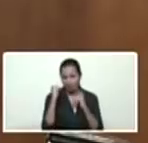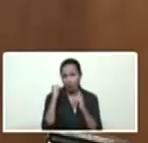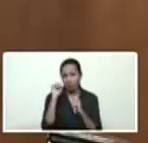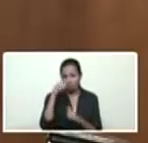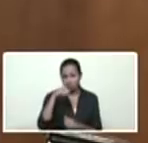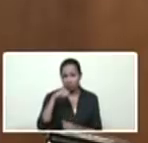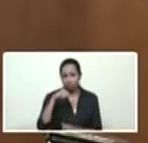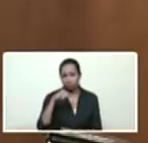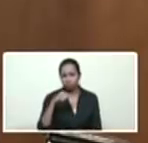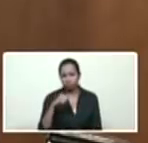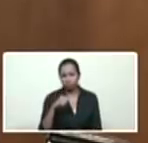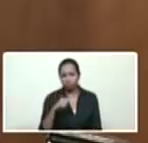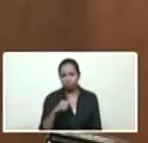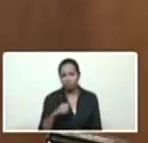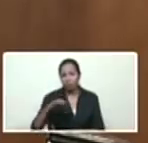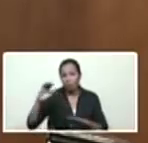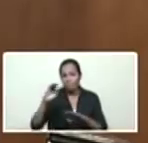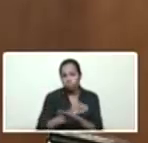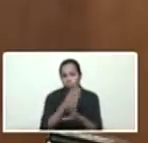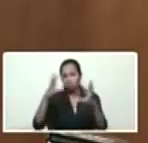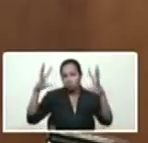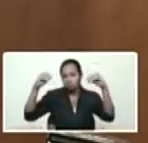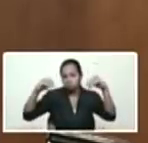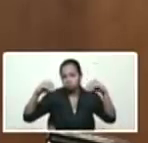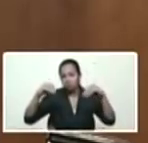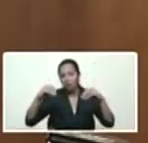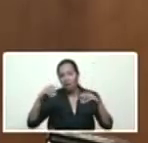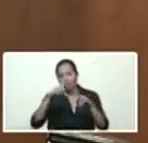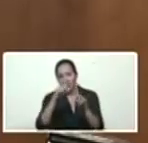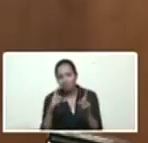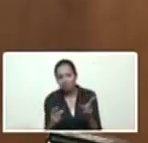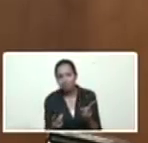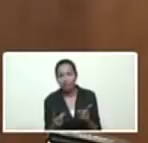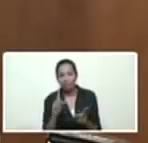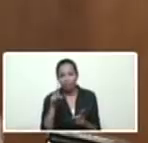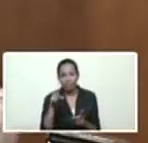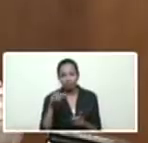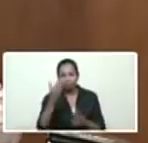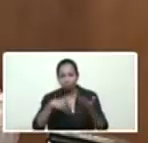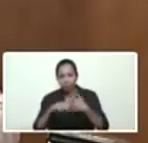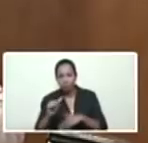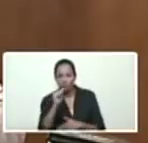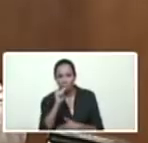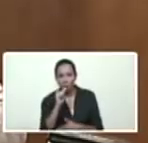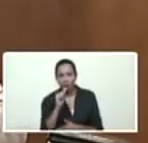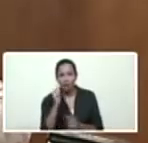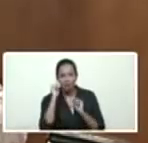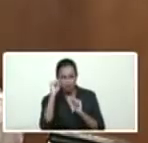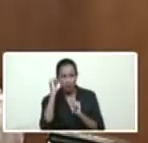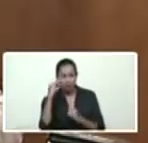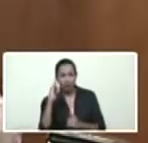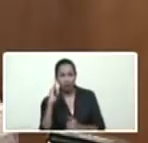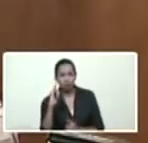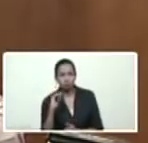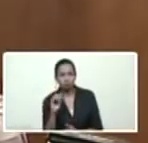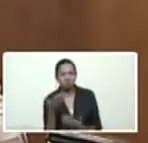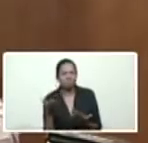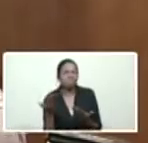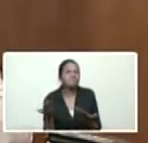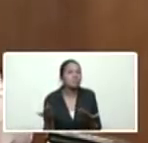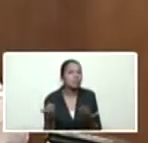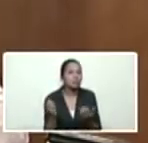sabotearon la electricidad, y con el sabotaje de la electricidad, sabotean el servicio de agua, y que ganan ustedes, que ganan,